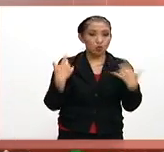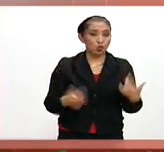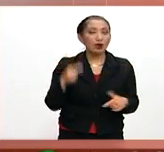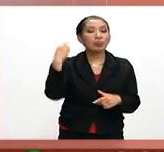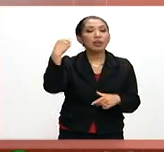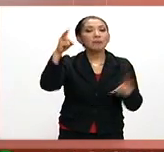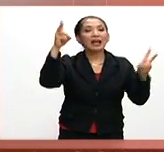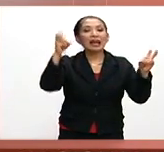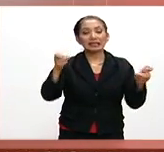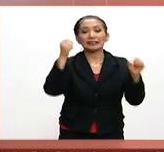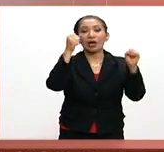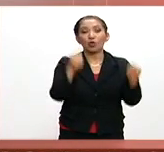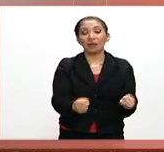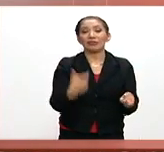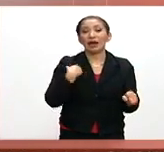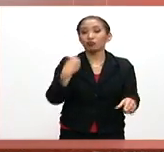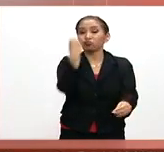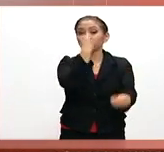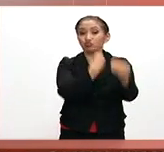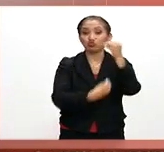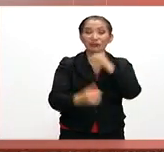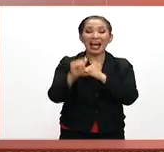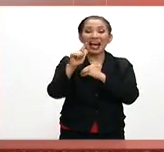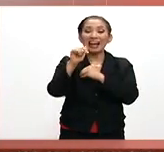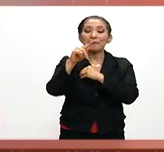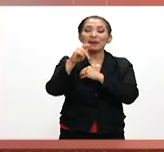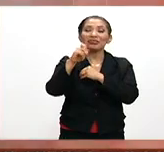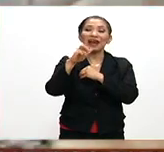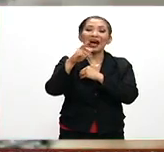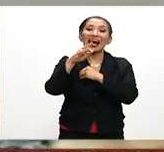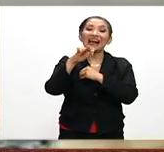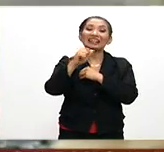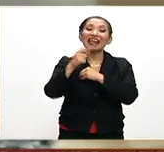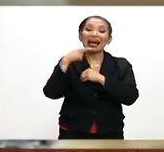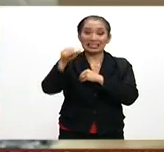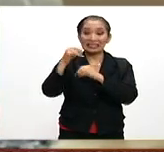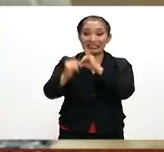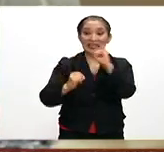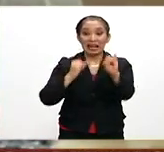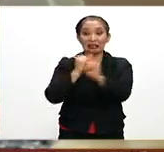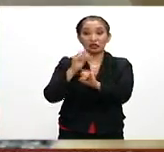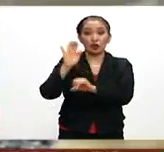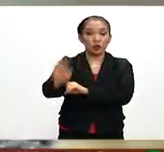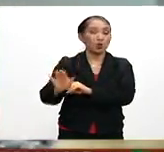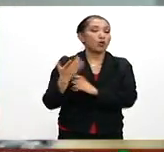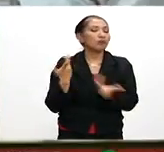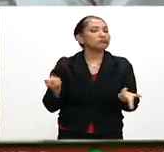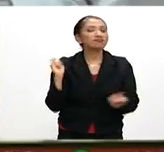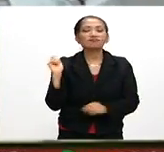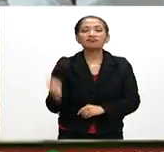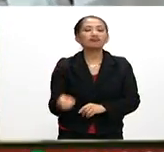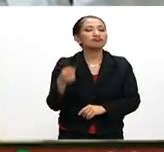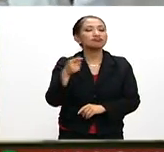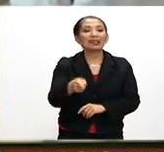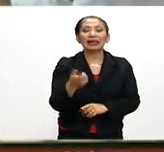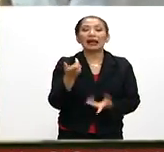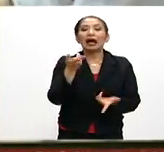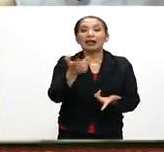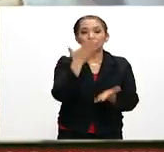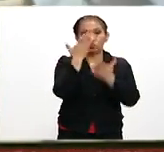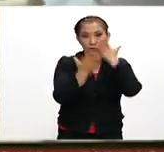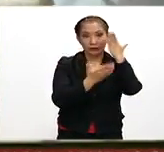denominada en seguridad alimentaria y es una maestría a nivel internacional. Esto quiere decir que tenemos